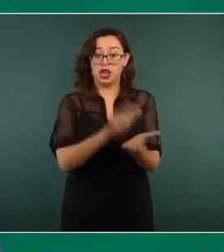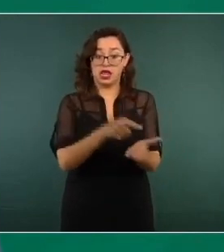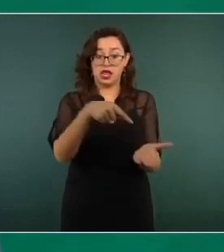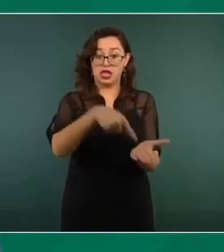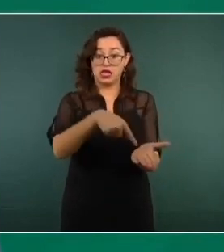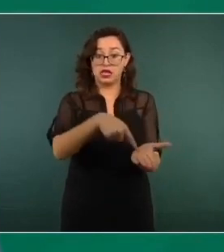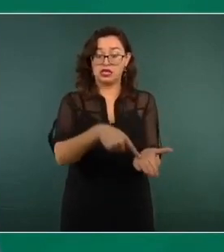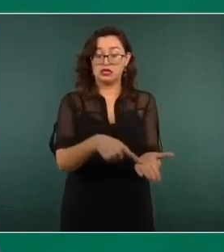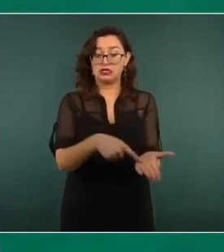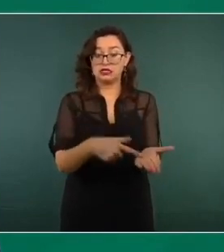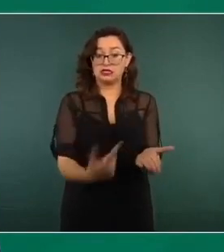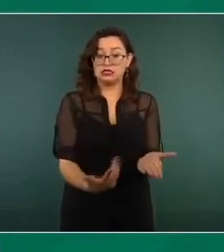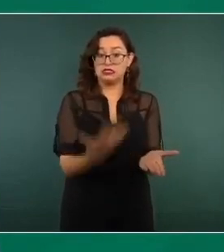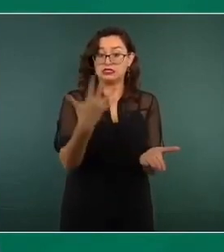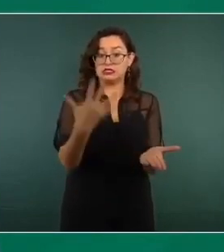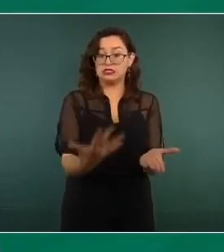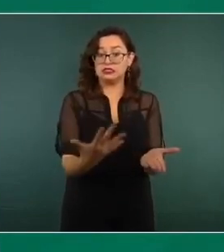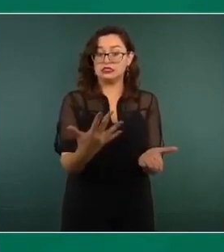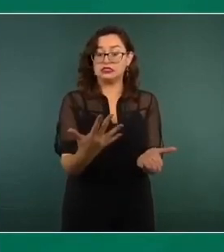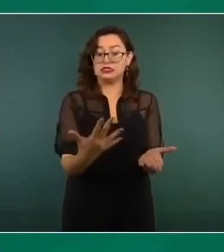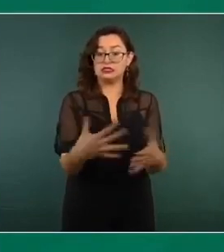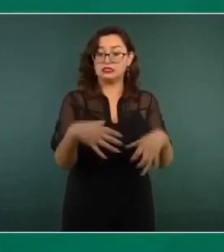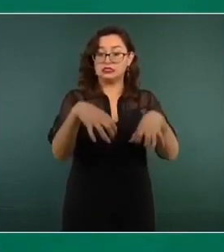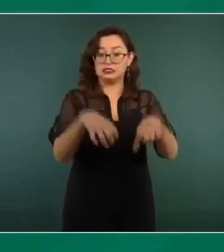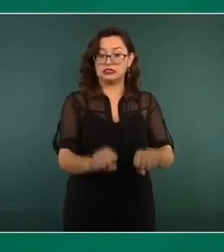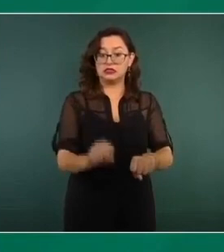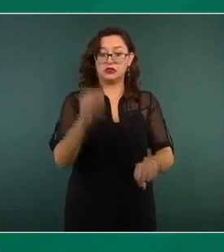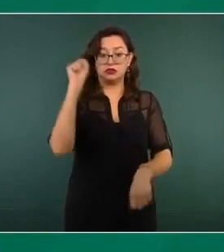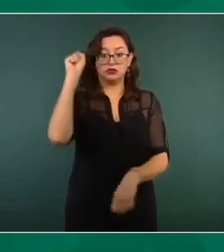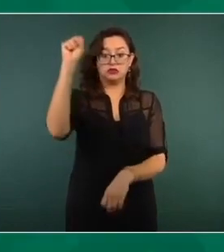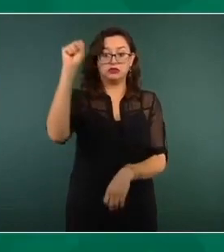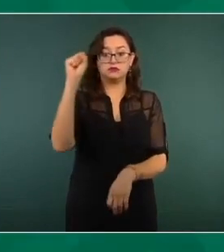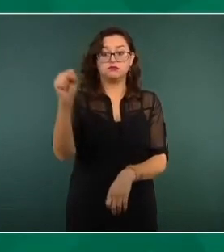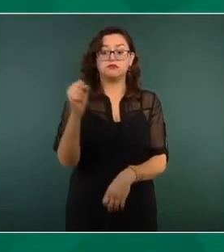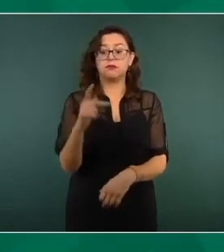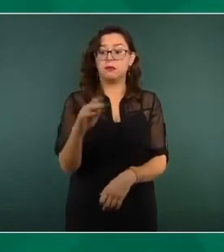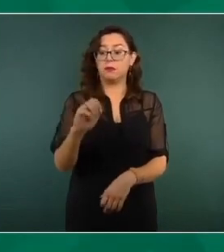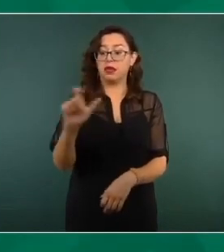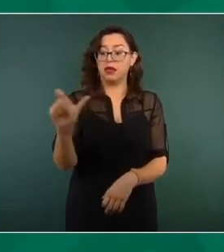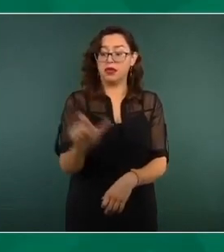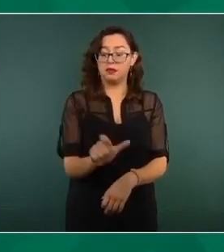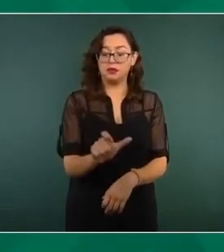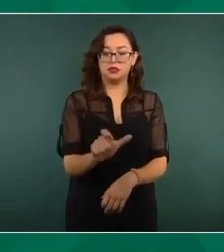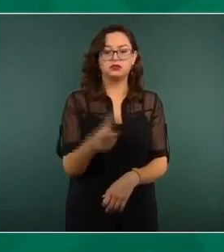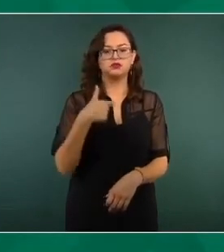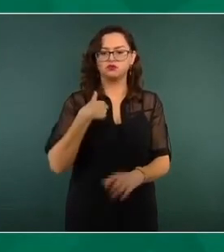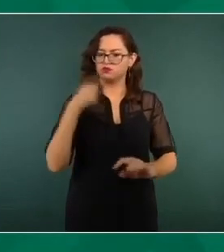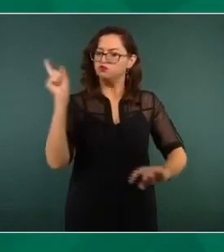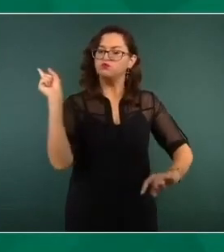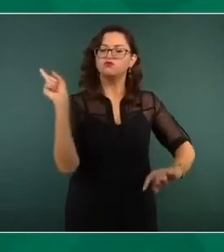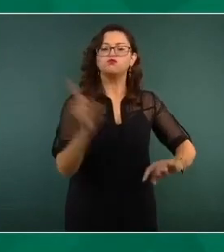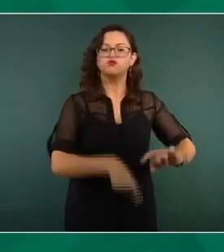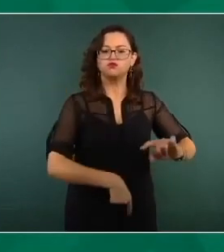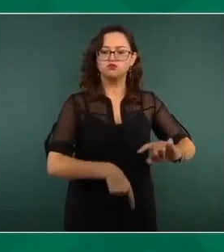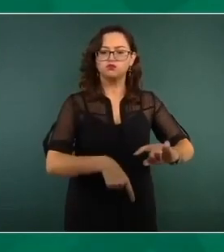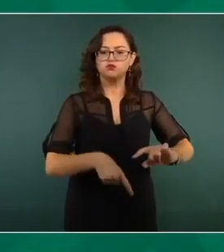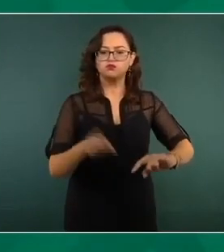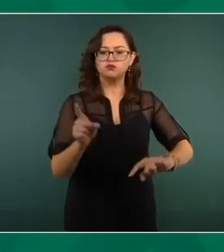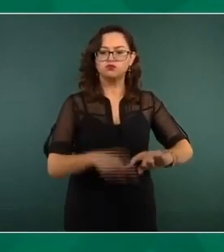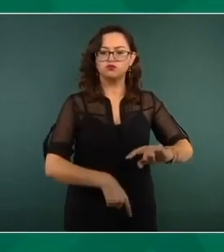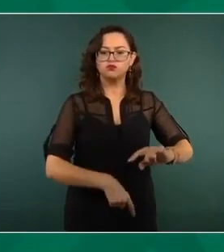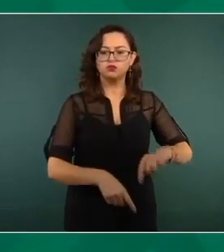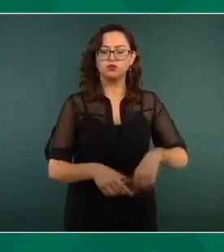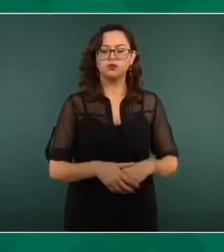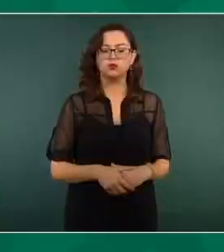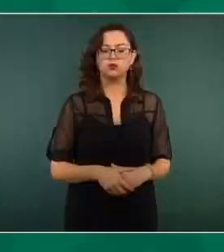el sindicato petrolero. Le recuerdo que el